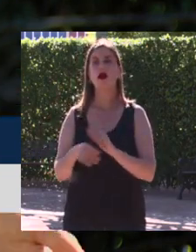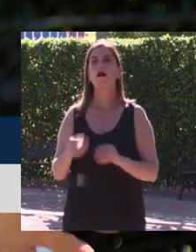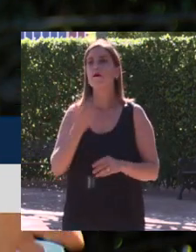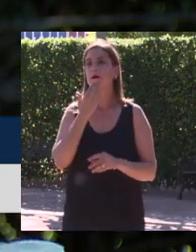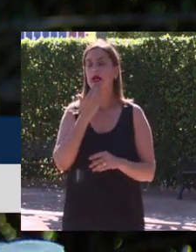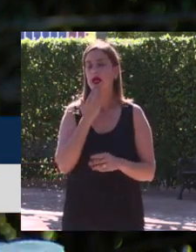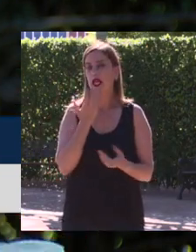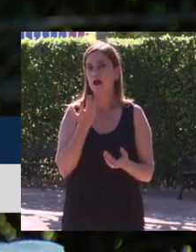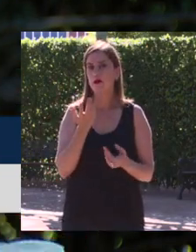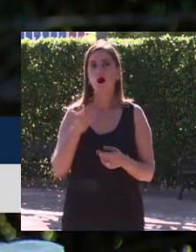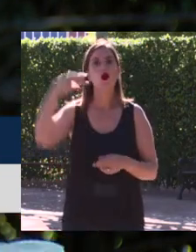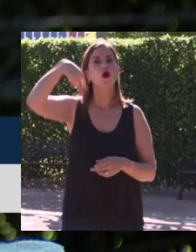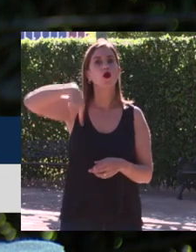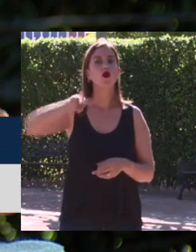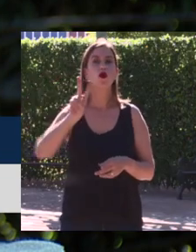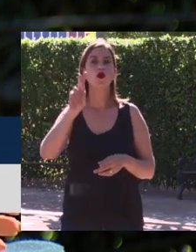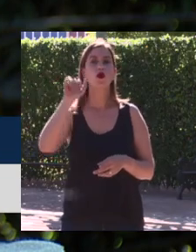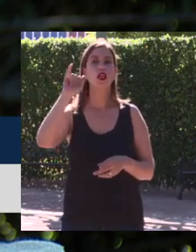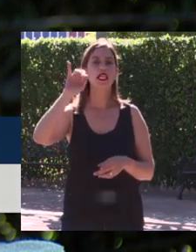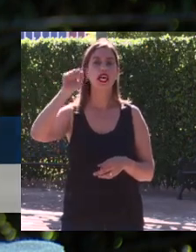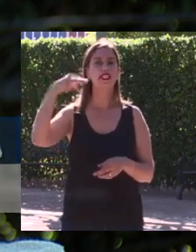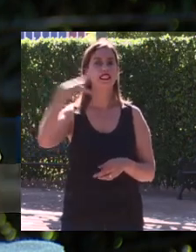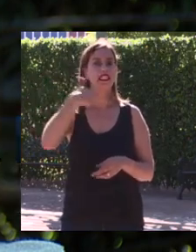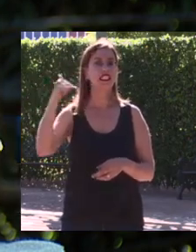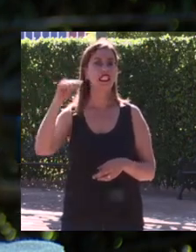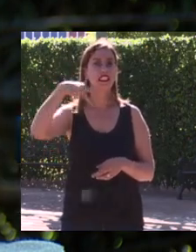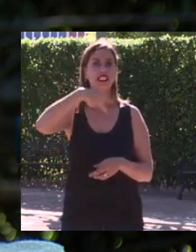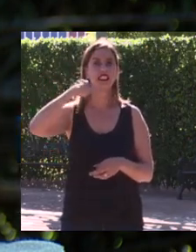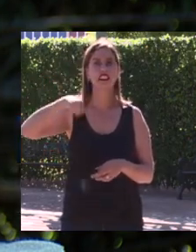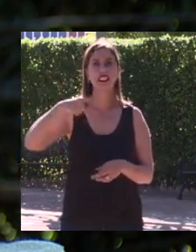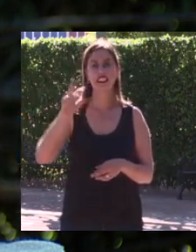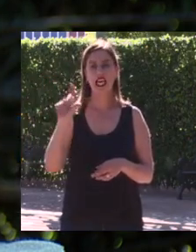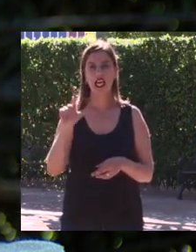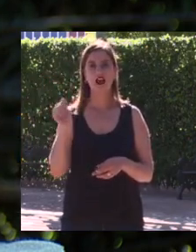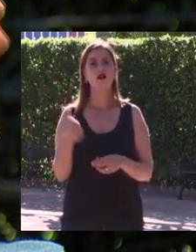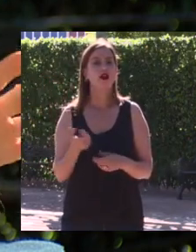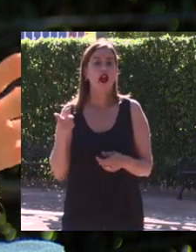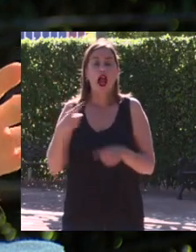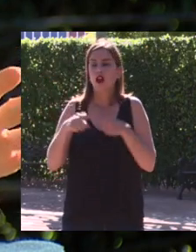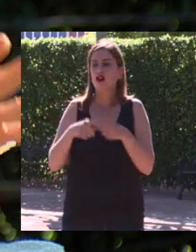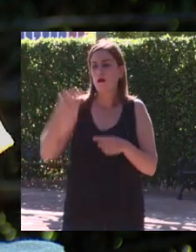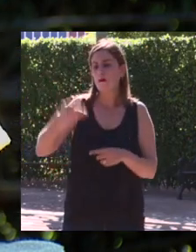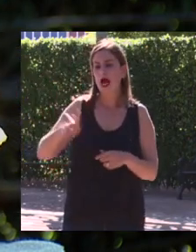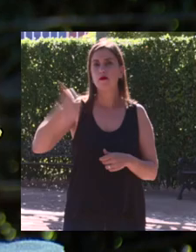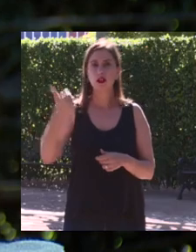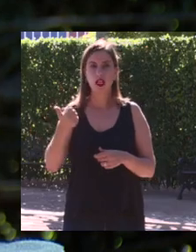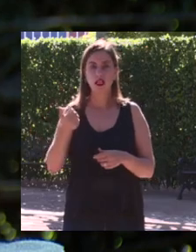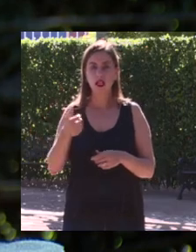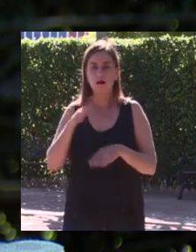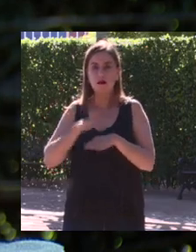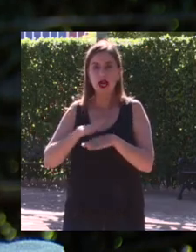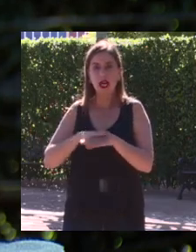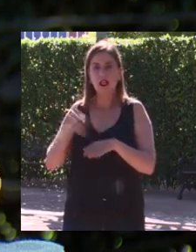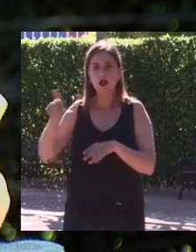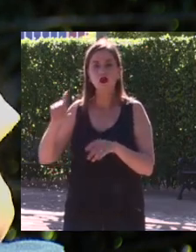por ejemplo como la de Nuria Chinchilla que te pregunta que cuál ha sido el factor más importante más determinante para que